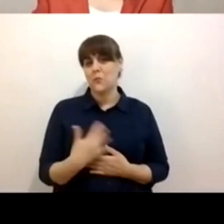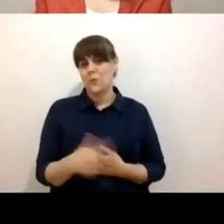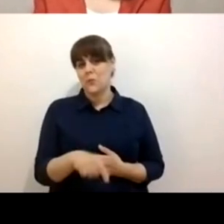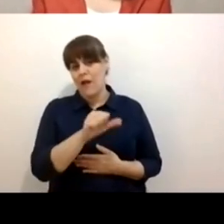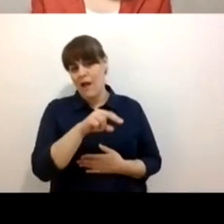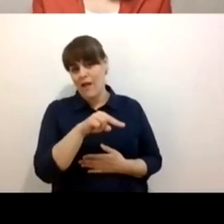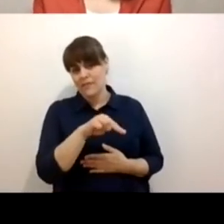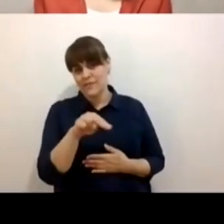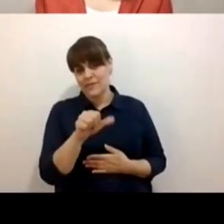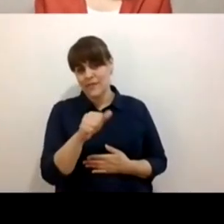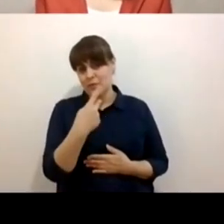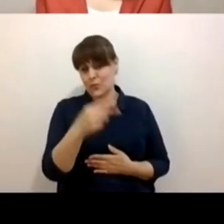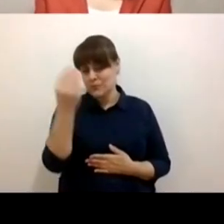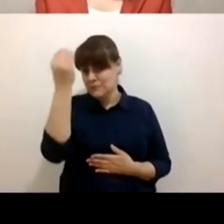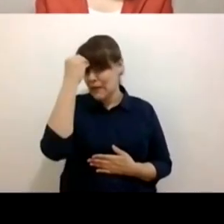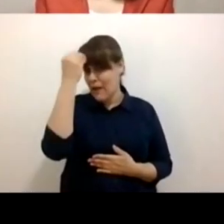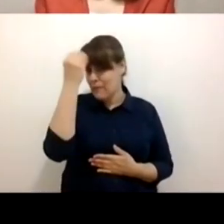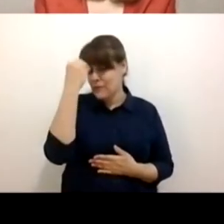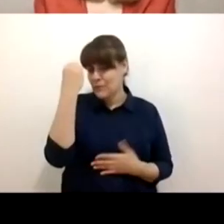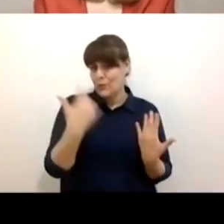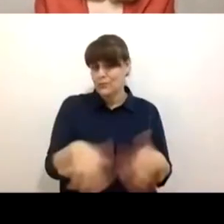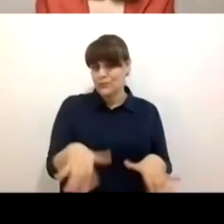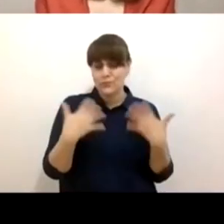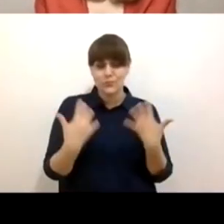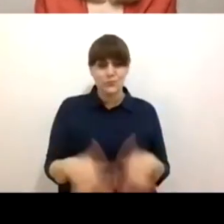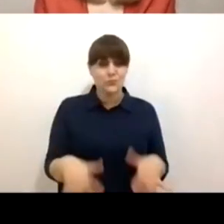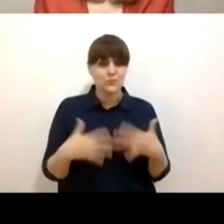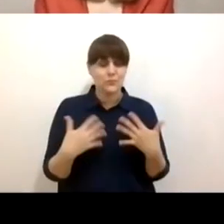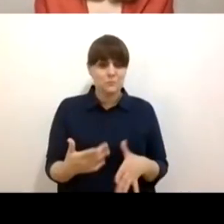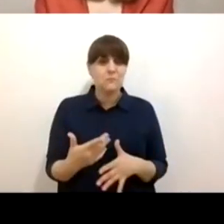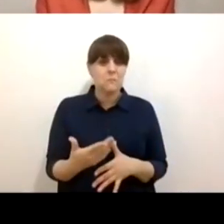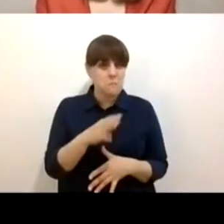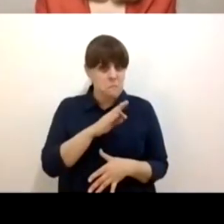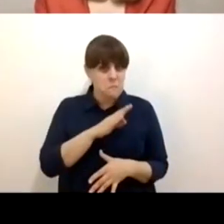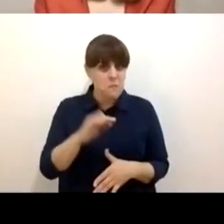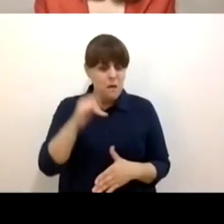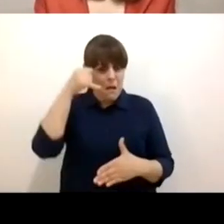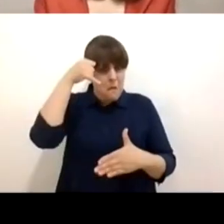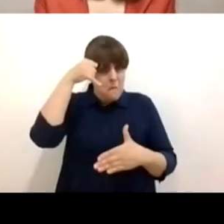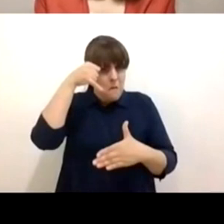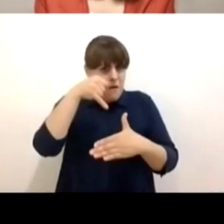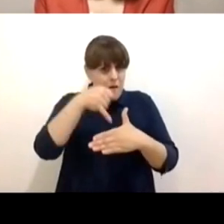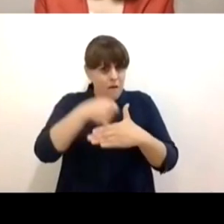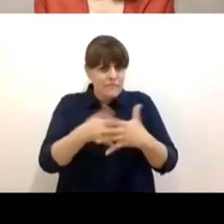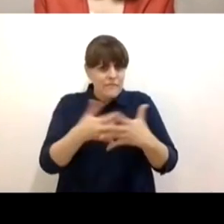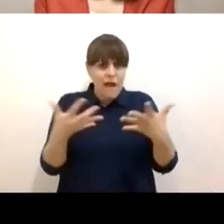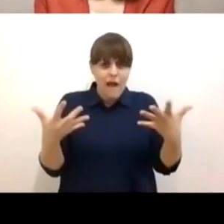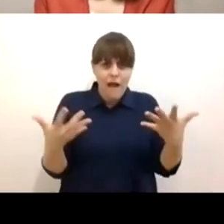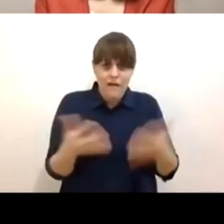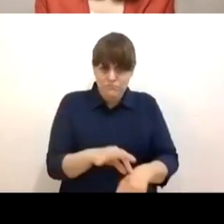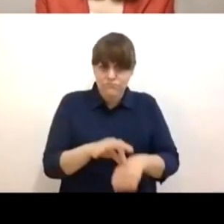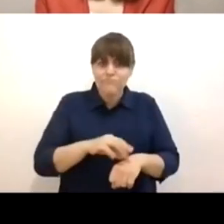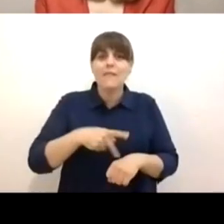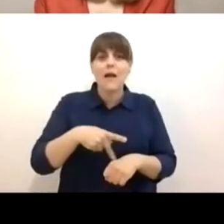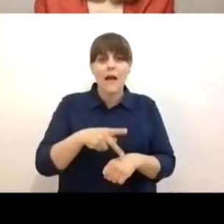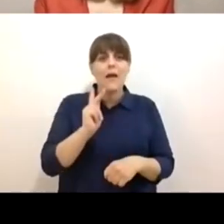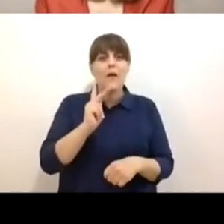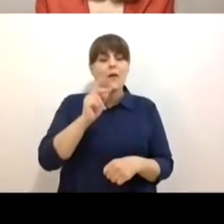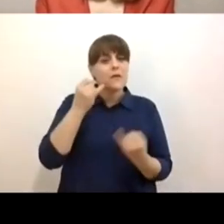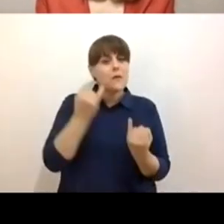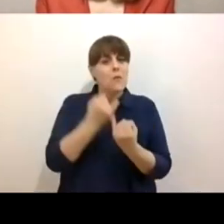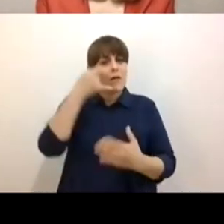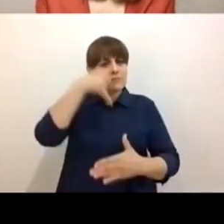sabiduría práctica, pero de profundidad impresionante. Me quedo con la palabra,